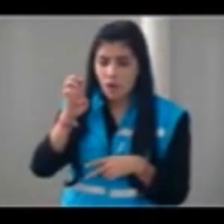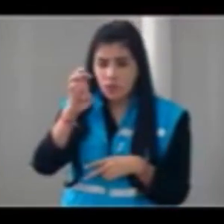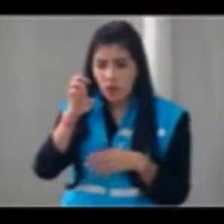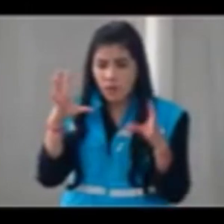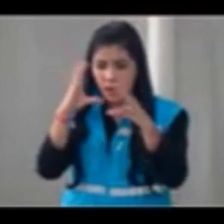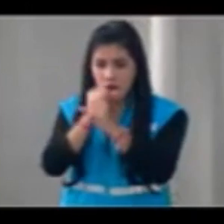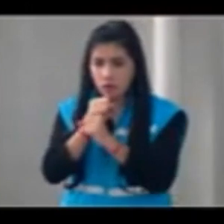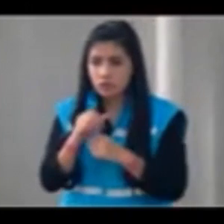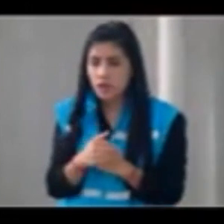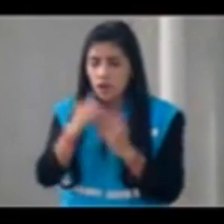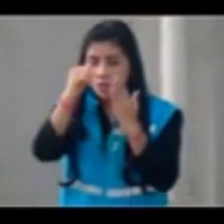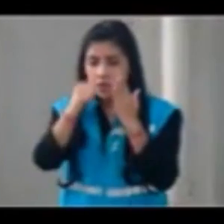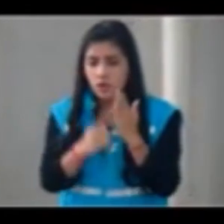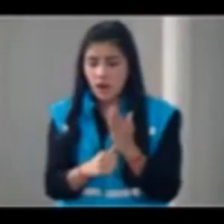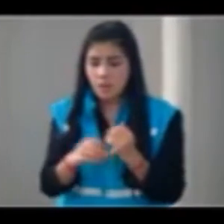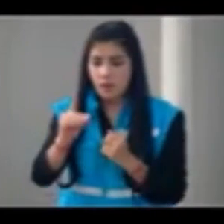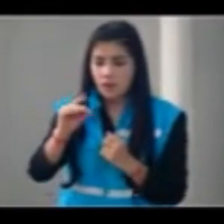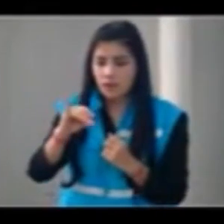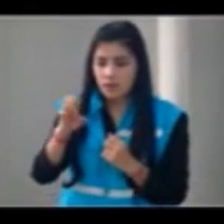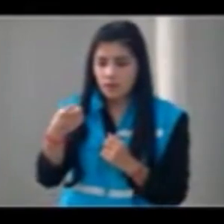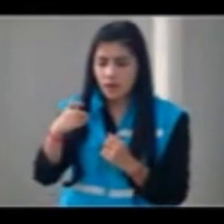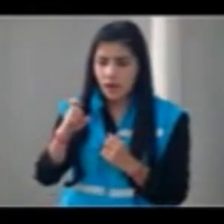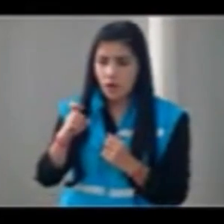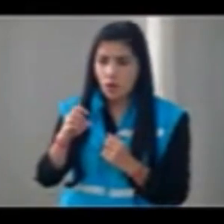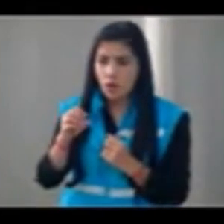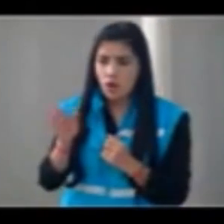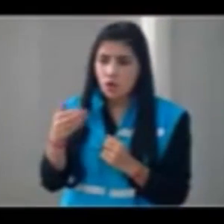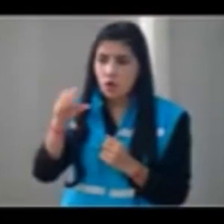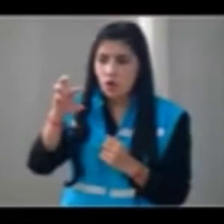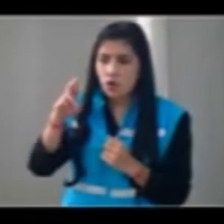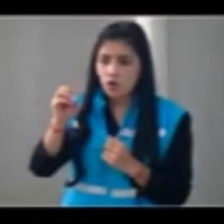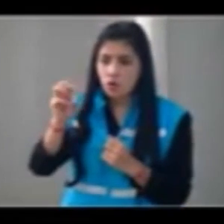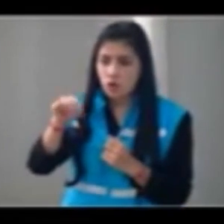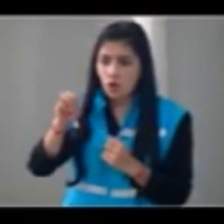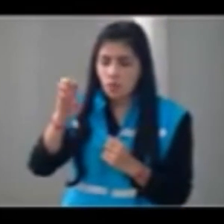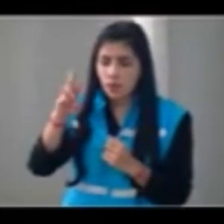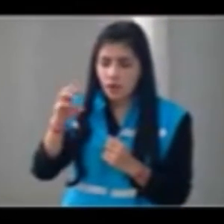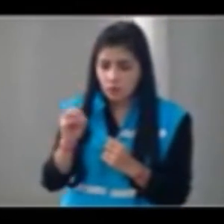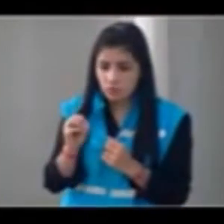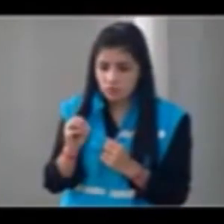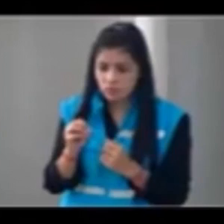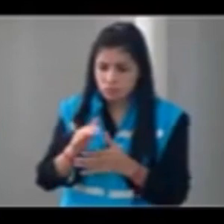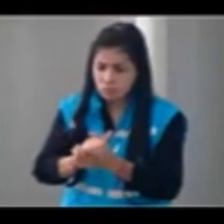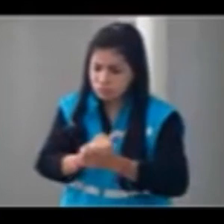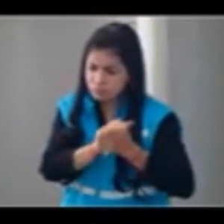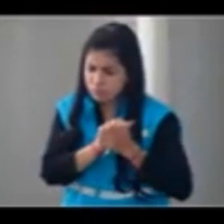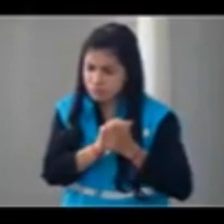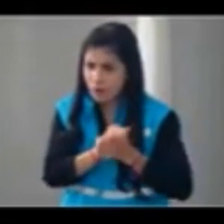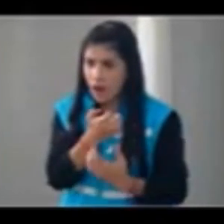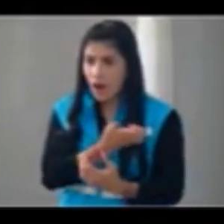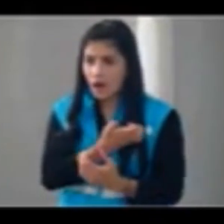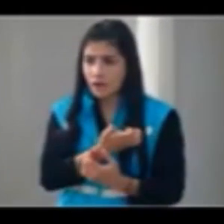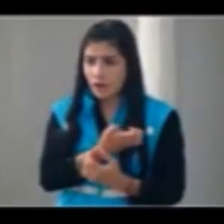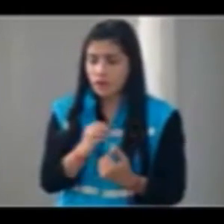programa a cargo de Diego Romero íntimo del alcalde Daniel Quintero quien además ha participado activamente en juntas de las directivas del canal de Telemedellín